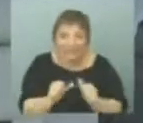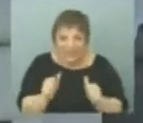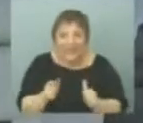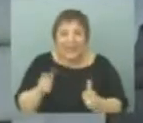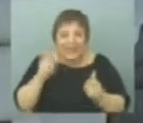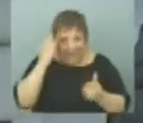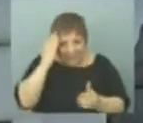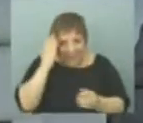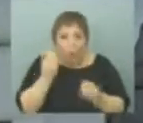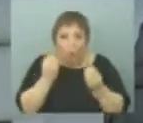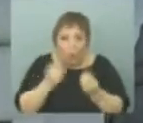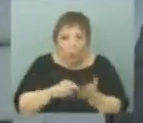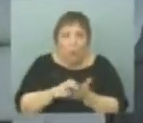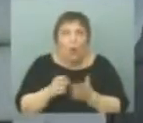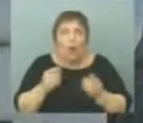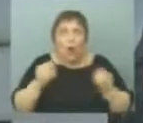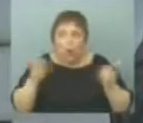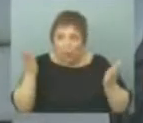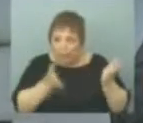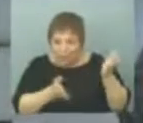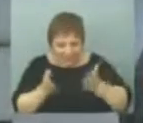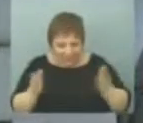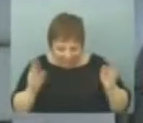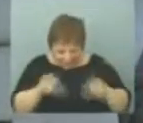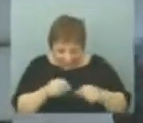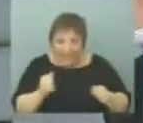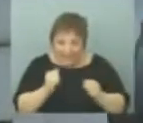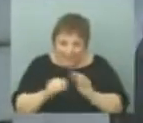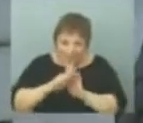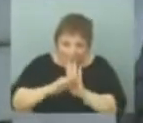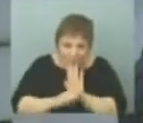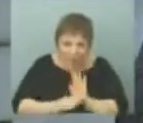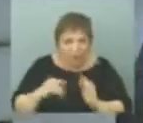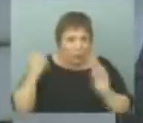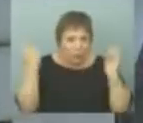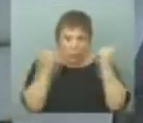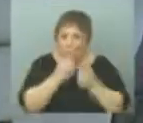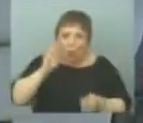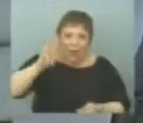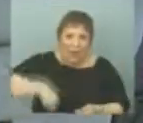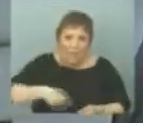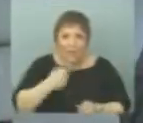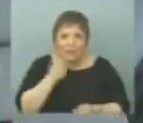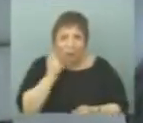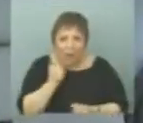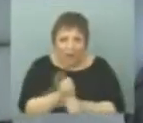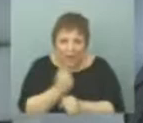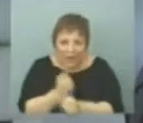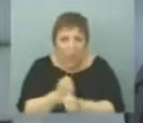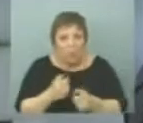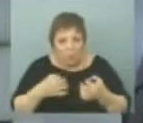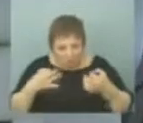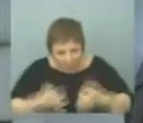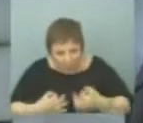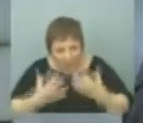Se sabe cómo se va a cerrar la brecha, está el programa que fue elogiado por unanimidad, el programa Partido Borrado, por su consistencia,